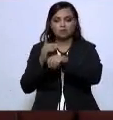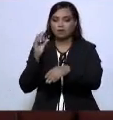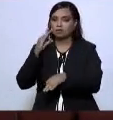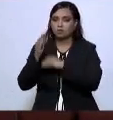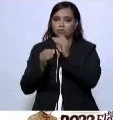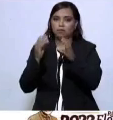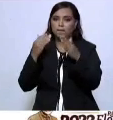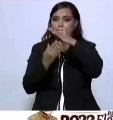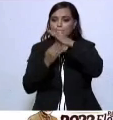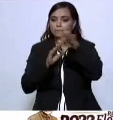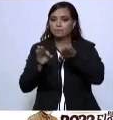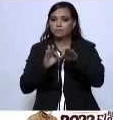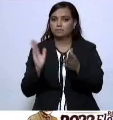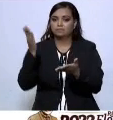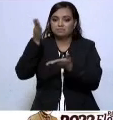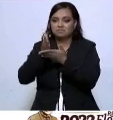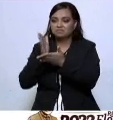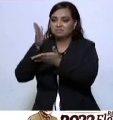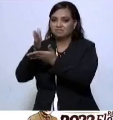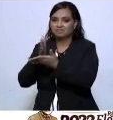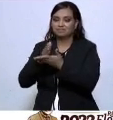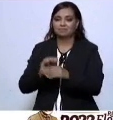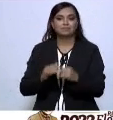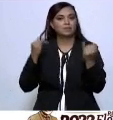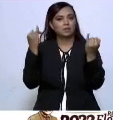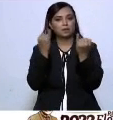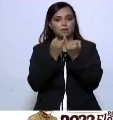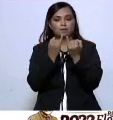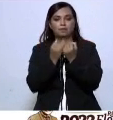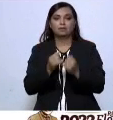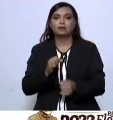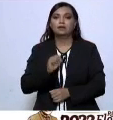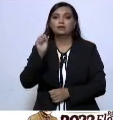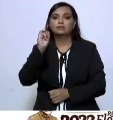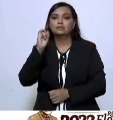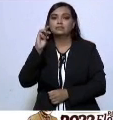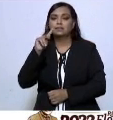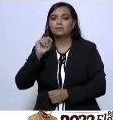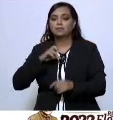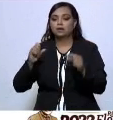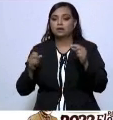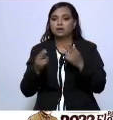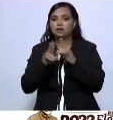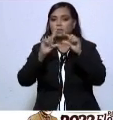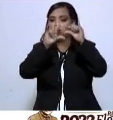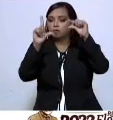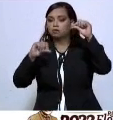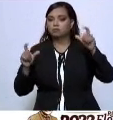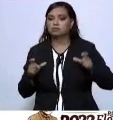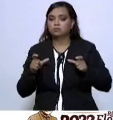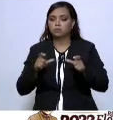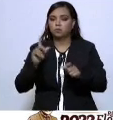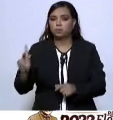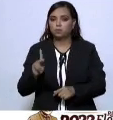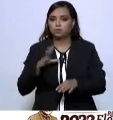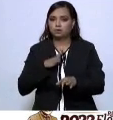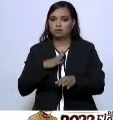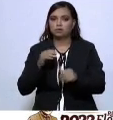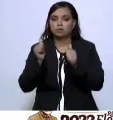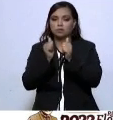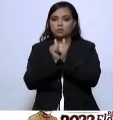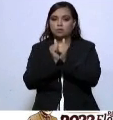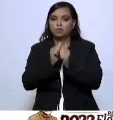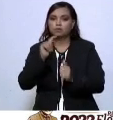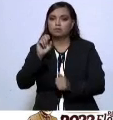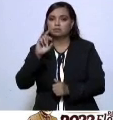Por su parte, el secretario ejecutivo del Sistema Nacional de Seguridad Pública establece la estrategia de colaboración con el gobierno